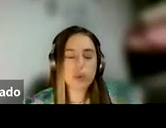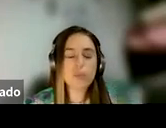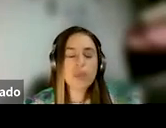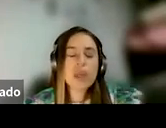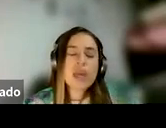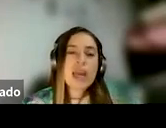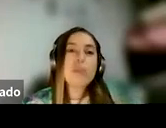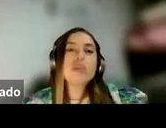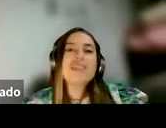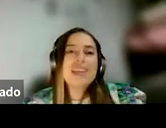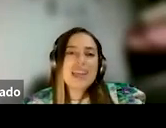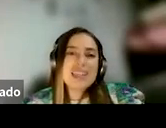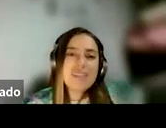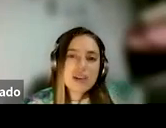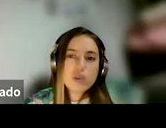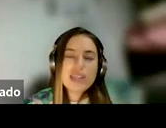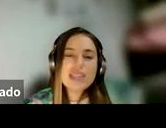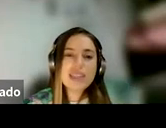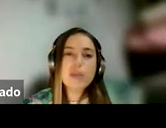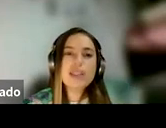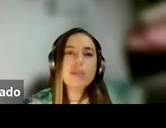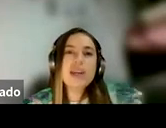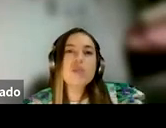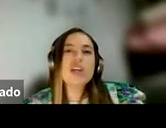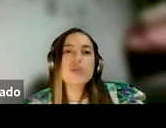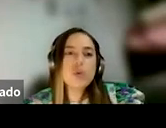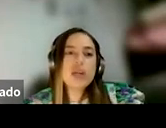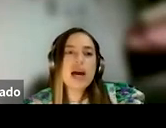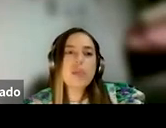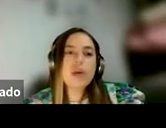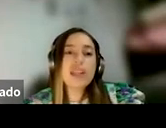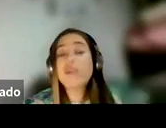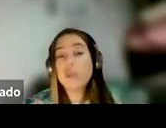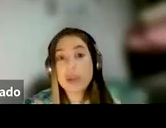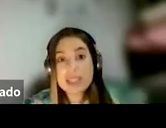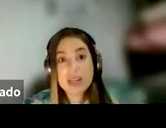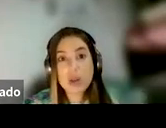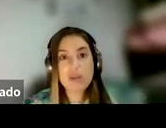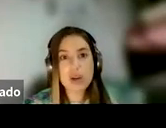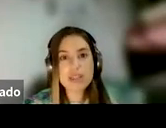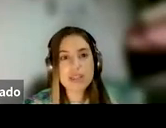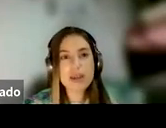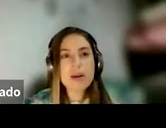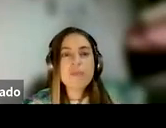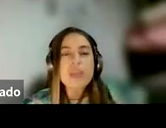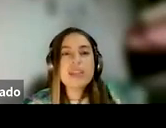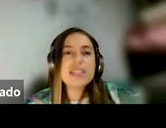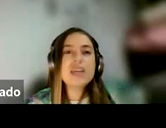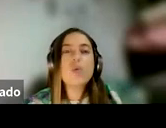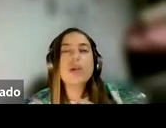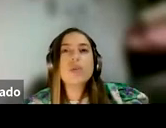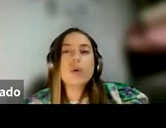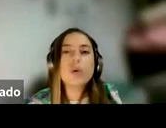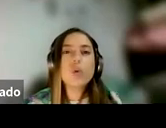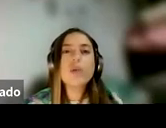autoconcepto. La posibilidad de hablar sobre este tema también nos ayuda a poder interrumpir el ciclo de la violencia. Es